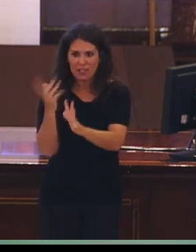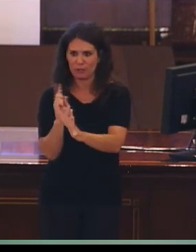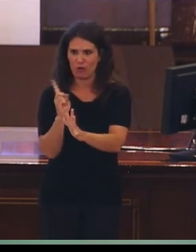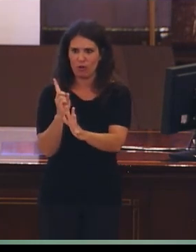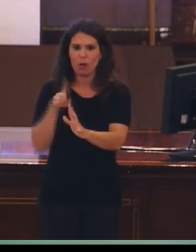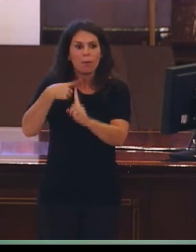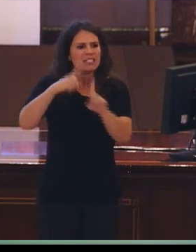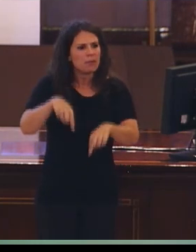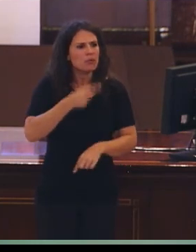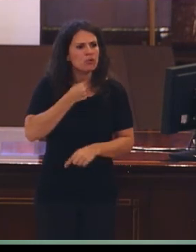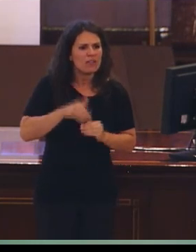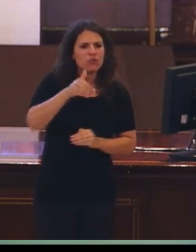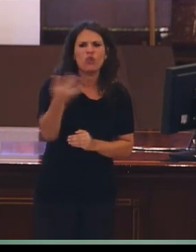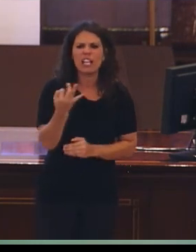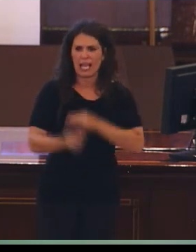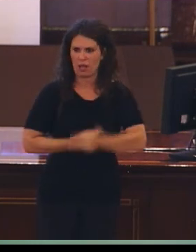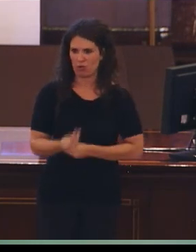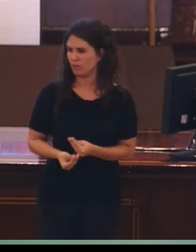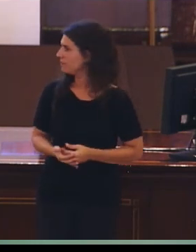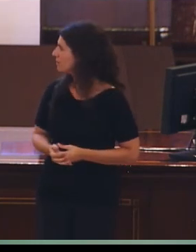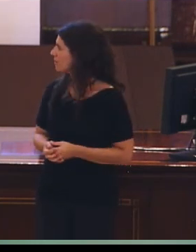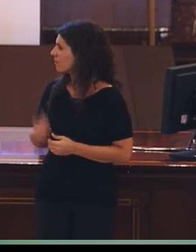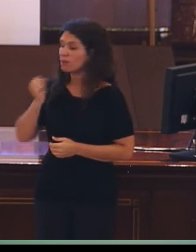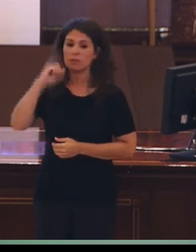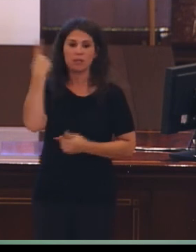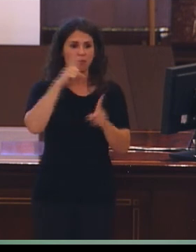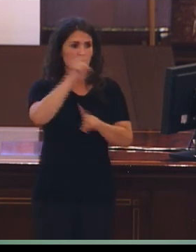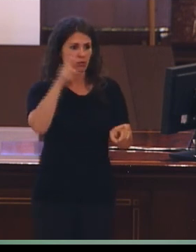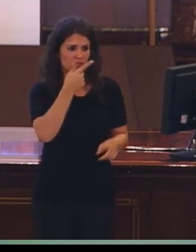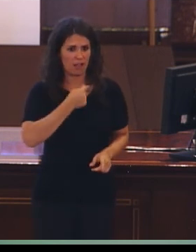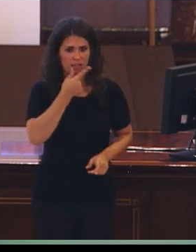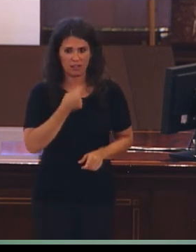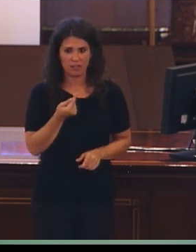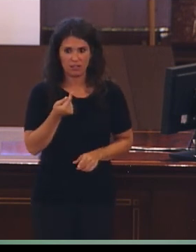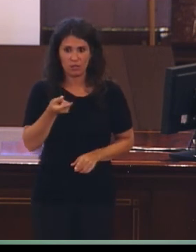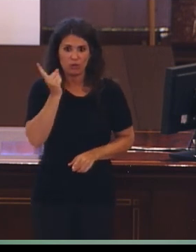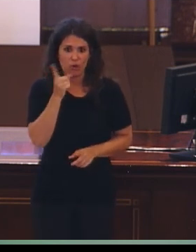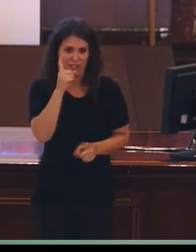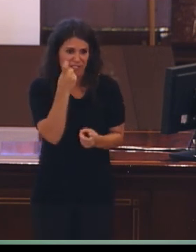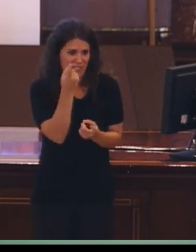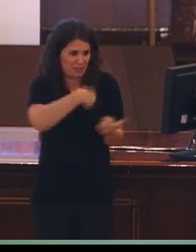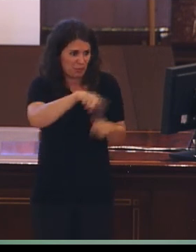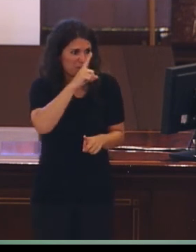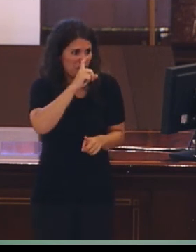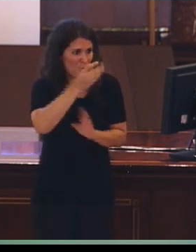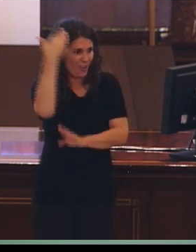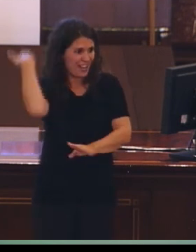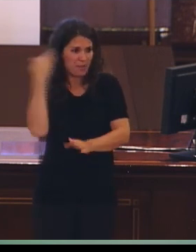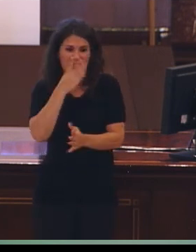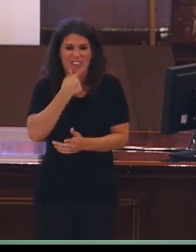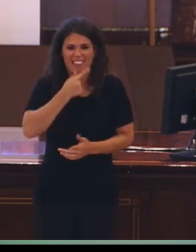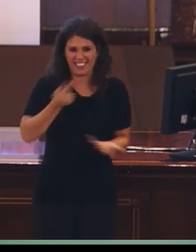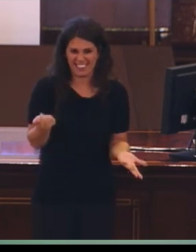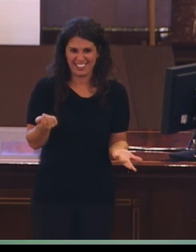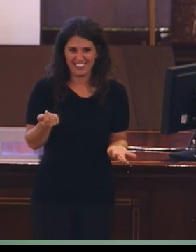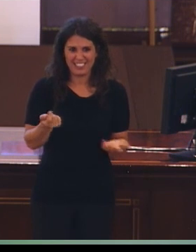pregunta, resolverla es bastante fácil, es simplemente cuestión de tener memoria. La segunda que hemos alcanzado